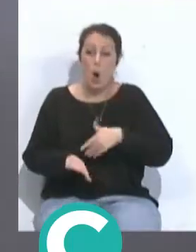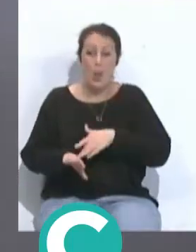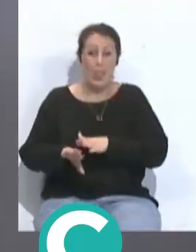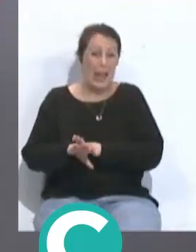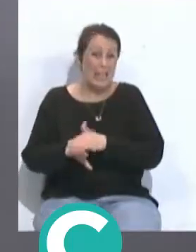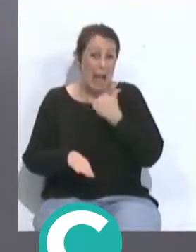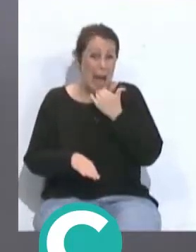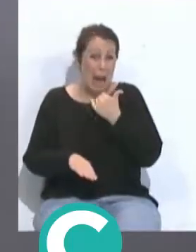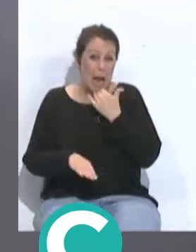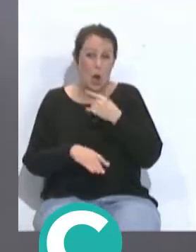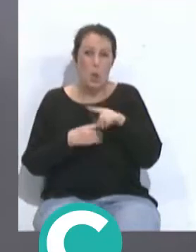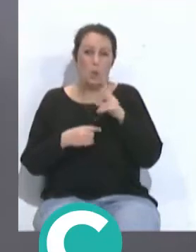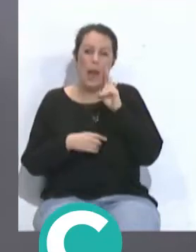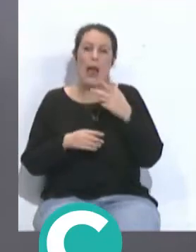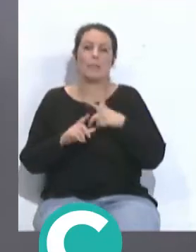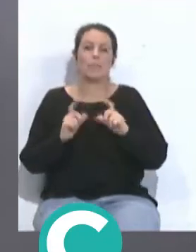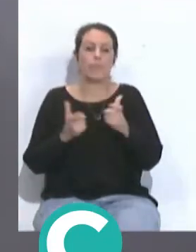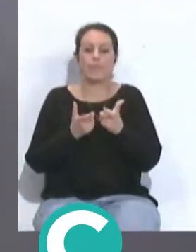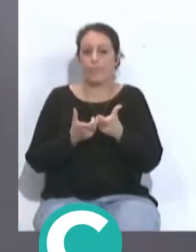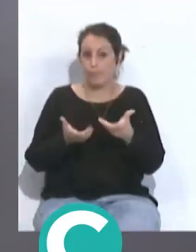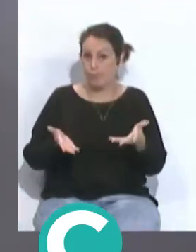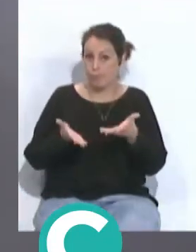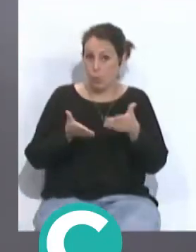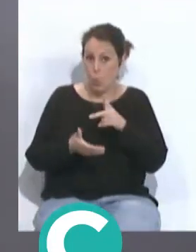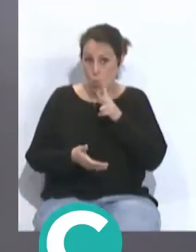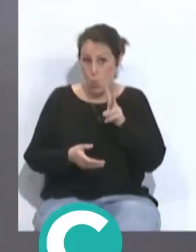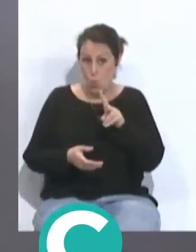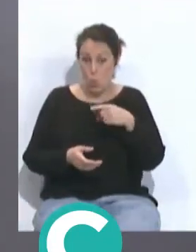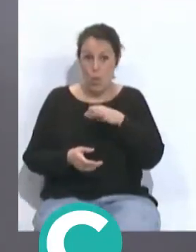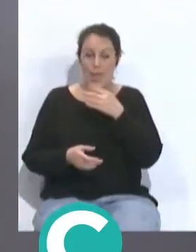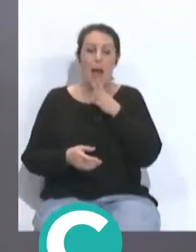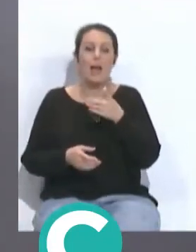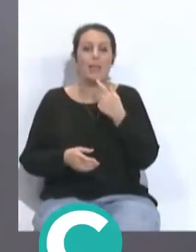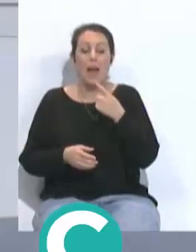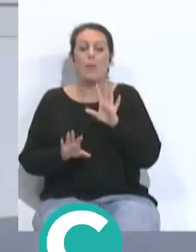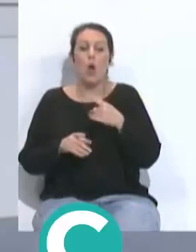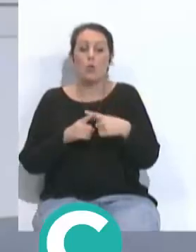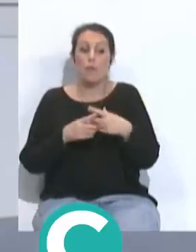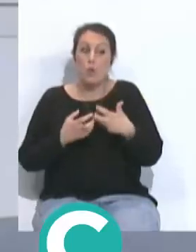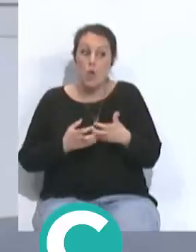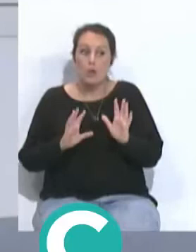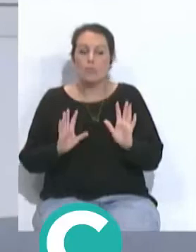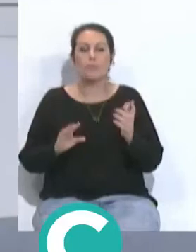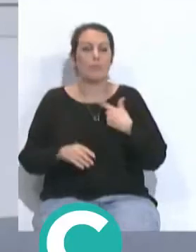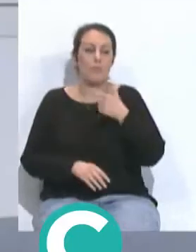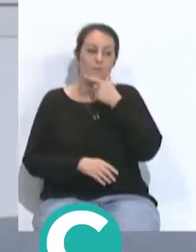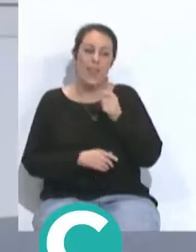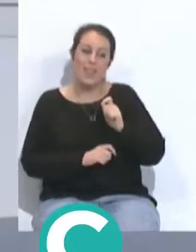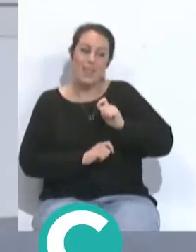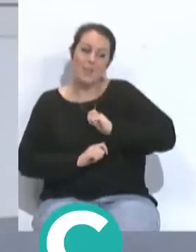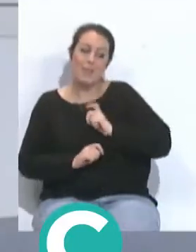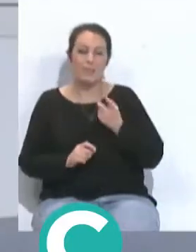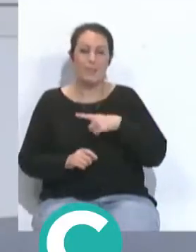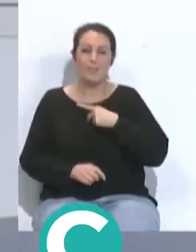derecha ya después lo verá cuando ya hubo diga la alineación pero cuando las cosas funcionan no te tocan nada ya que me lo pone así de fácil Jesús